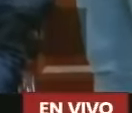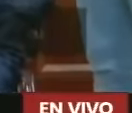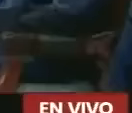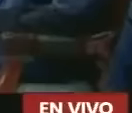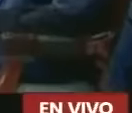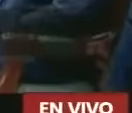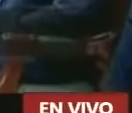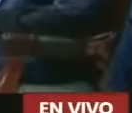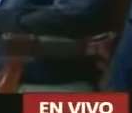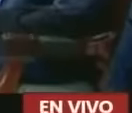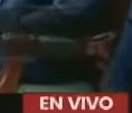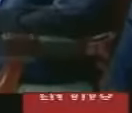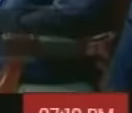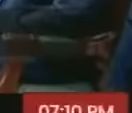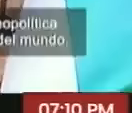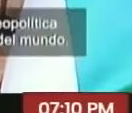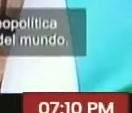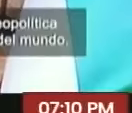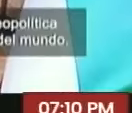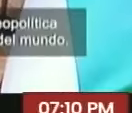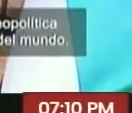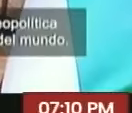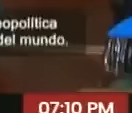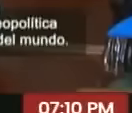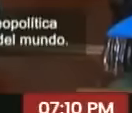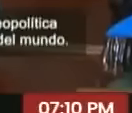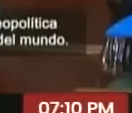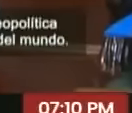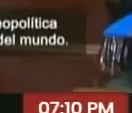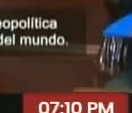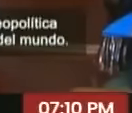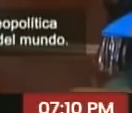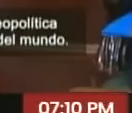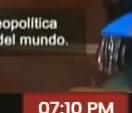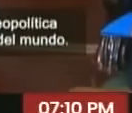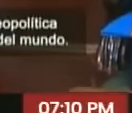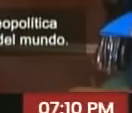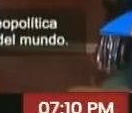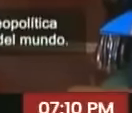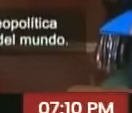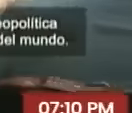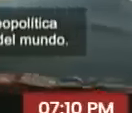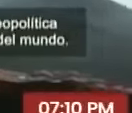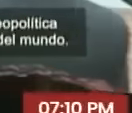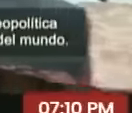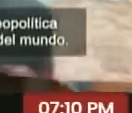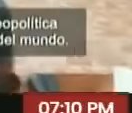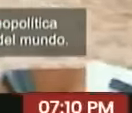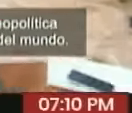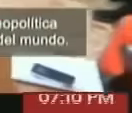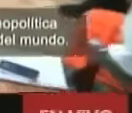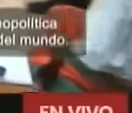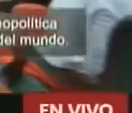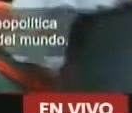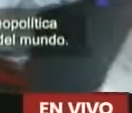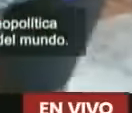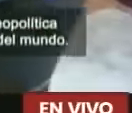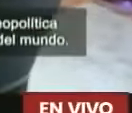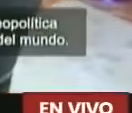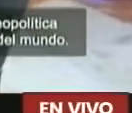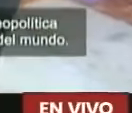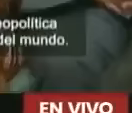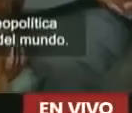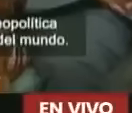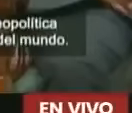oportunidades en el ámbito productivo Venezuela y los Emiratos Árabes Unidos son protagonistas en la geopolítica actual